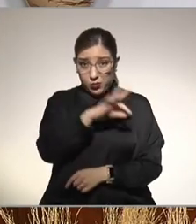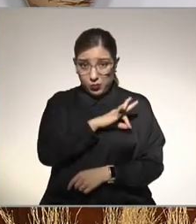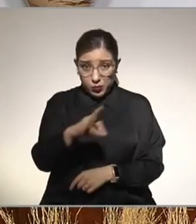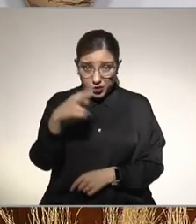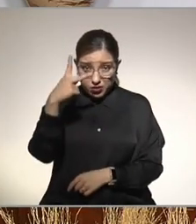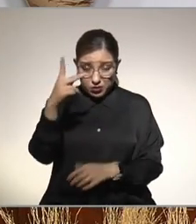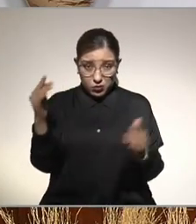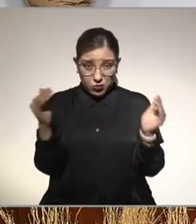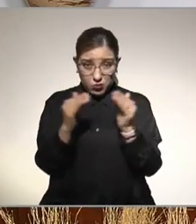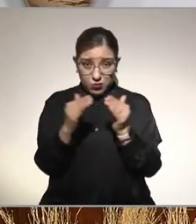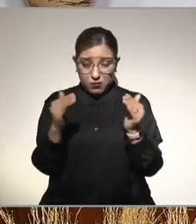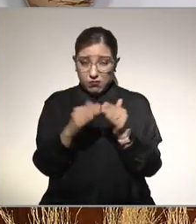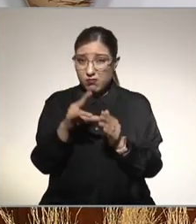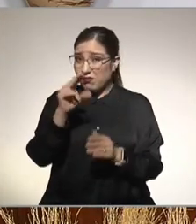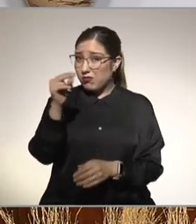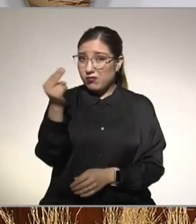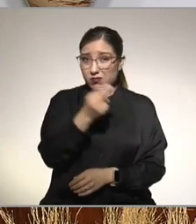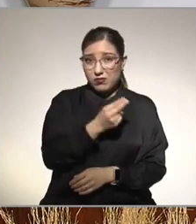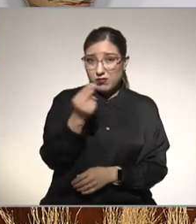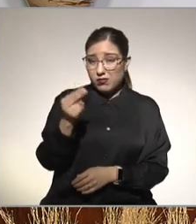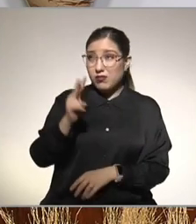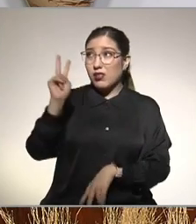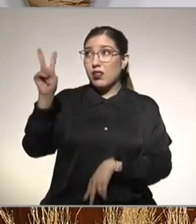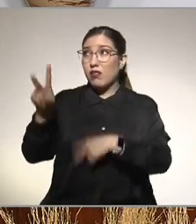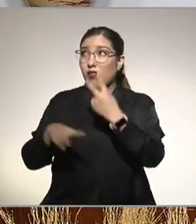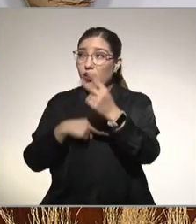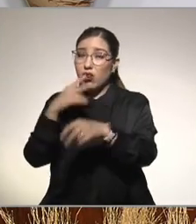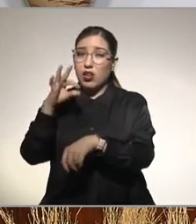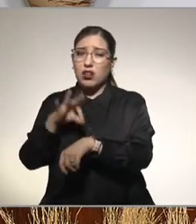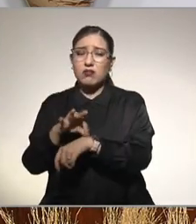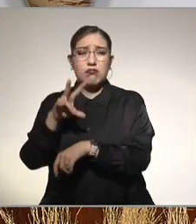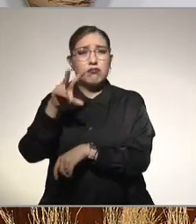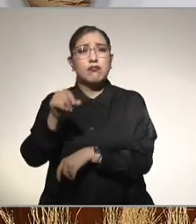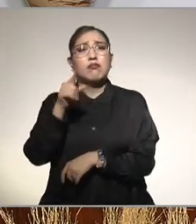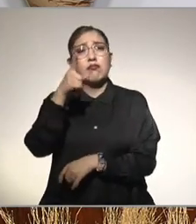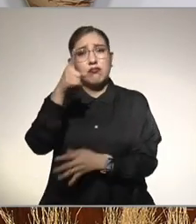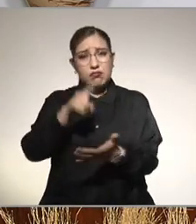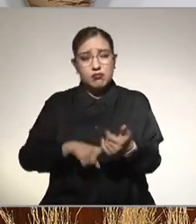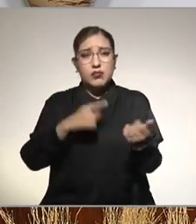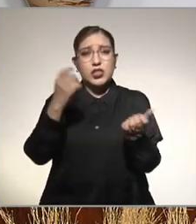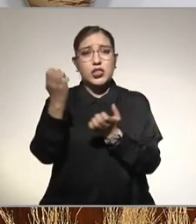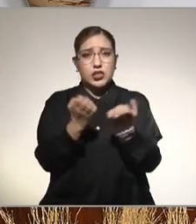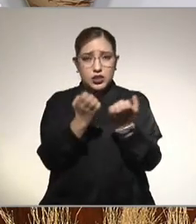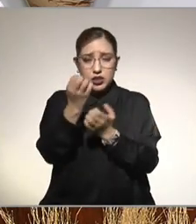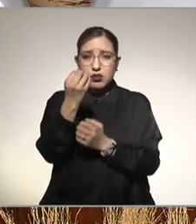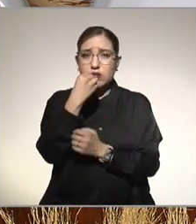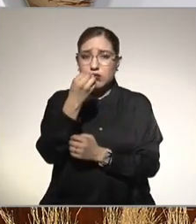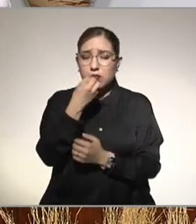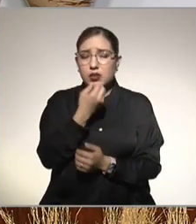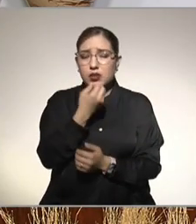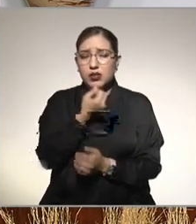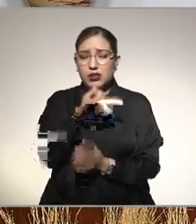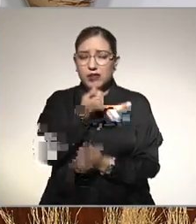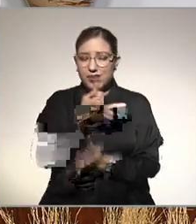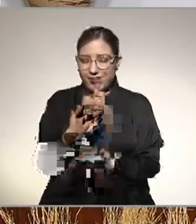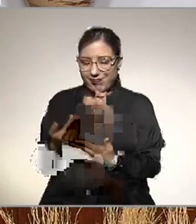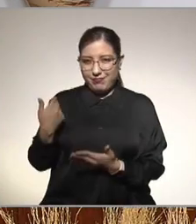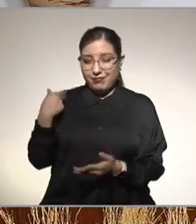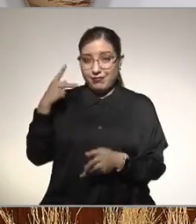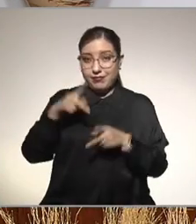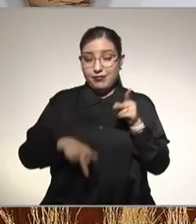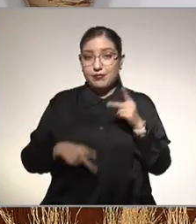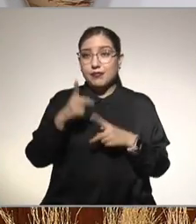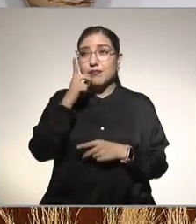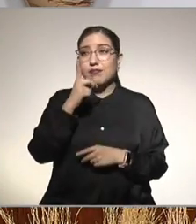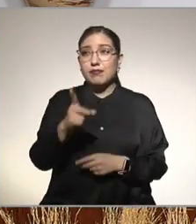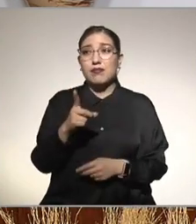no tienes que necesariamente estar bajo una supervisión comer bien y hacer ejercicio y comentábamos ahorita en el corte que a la gente le molesta